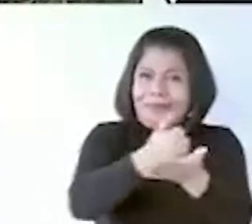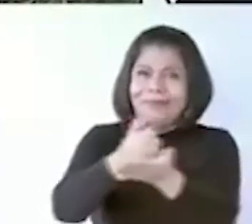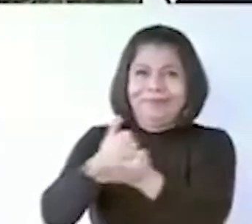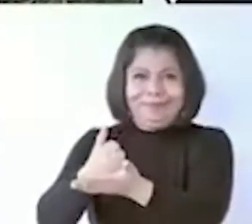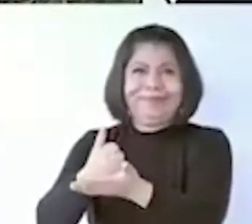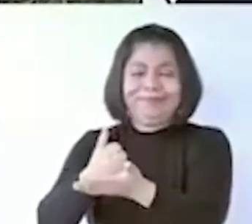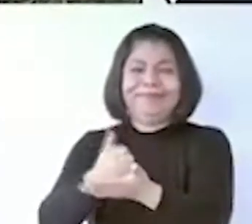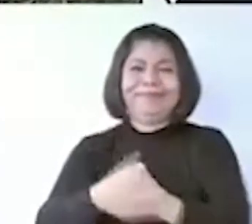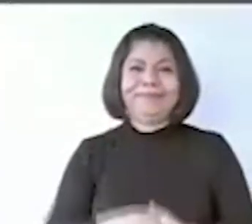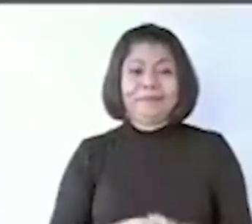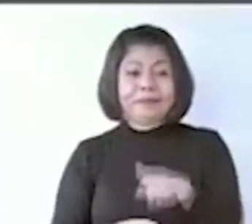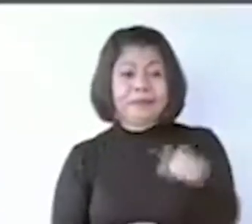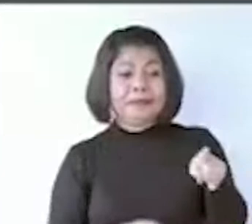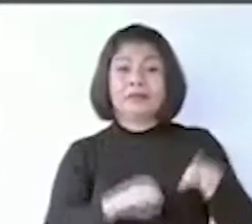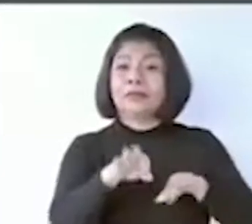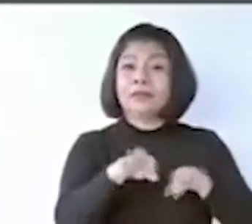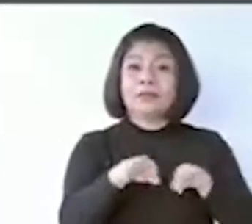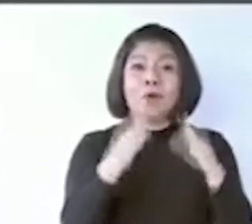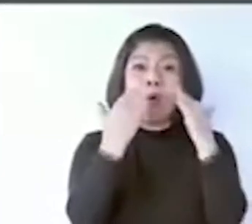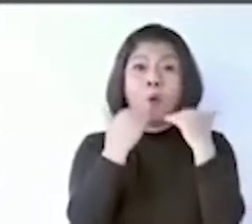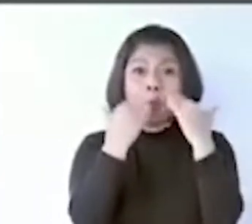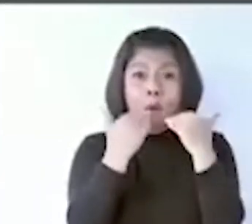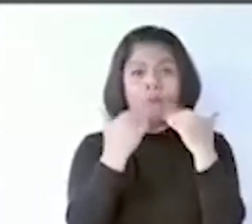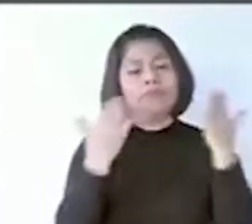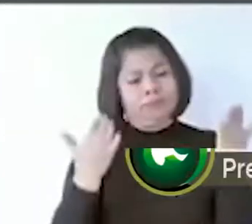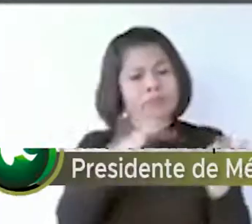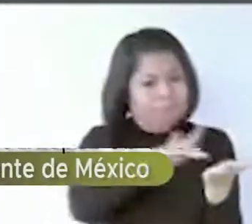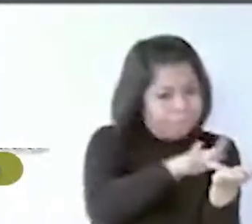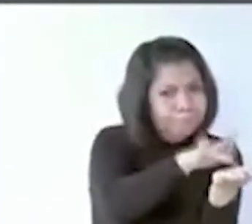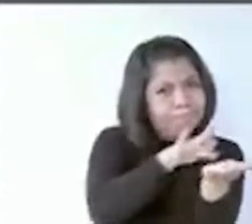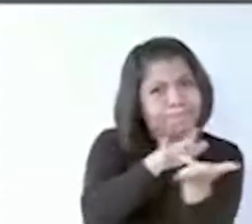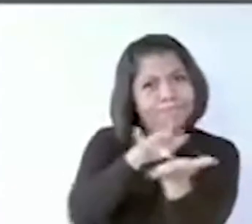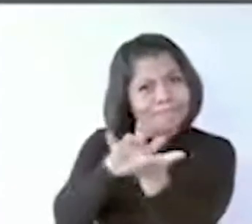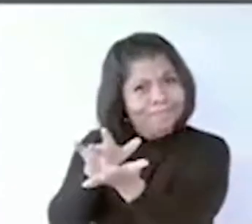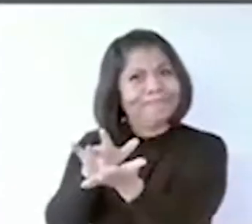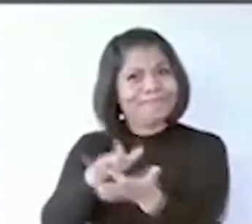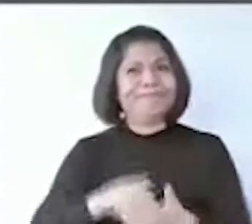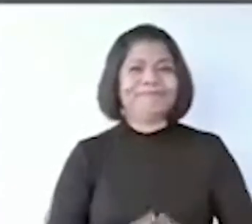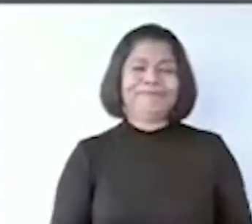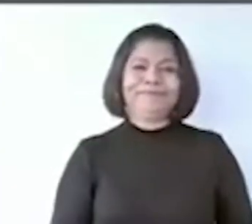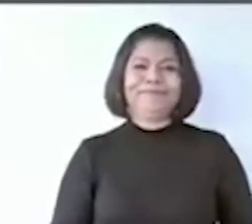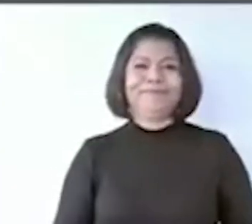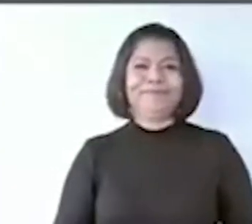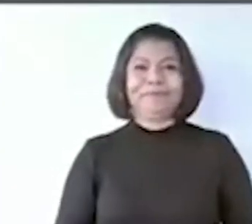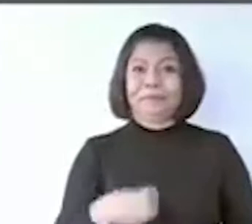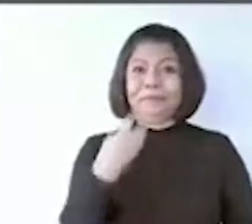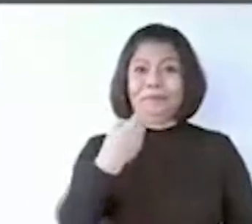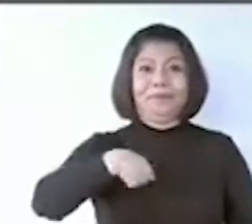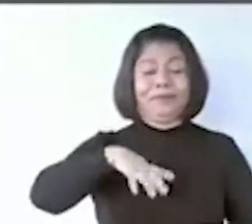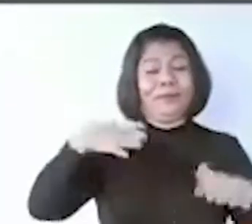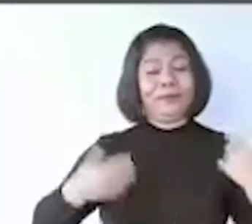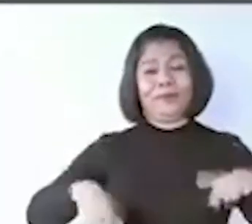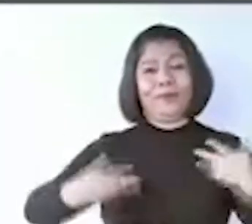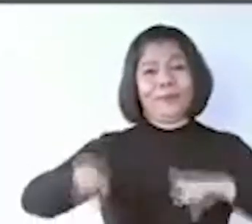sin empleo. Y esto lo reconocemos y